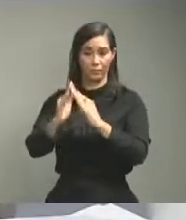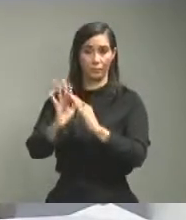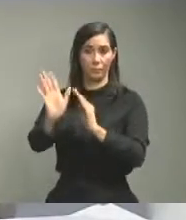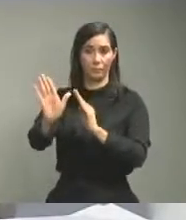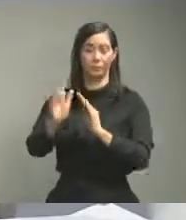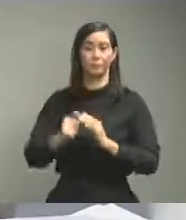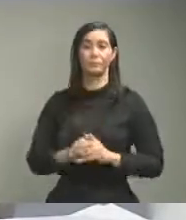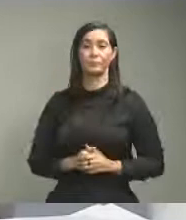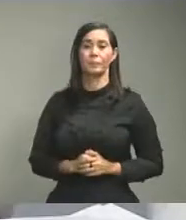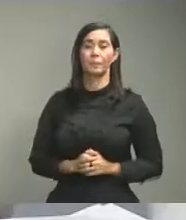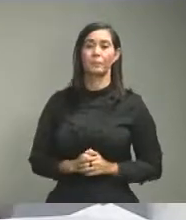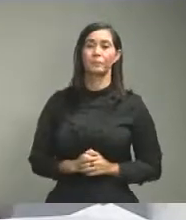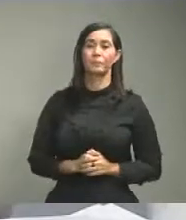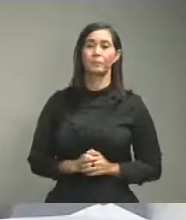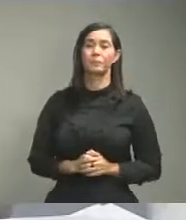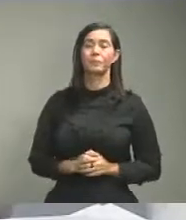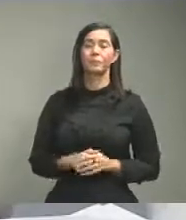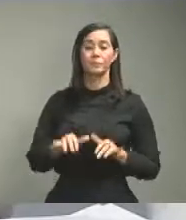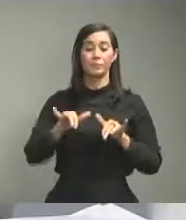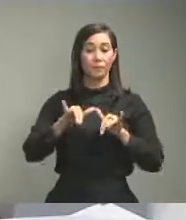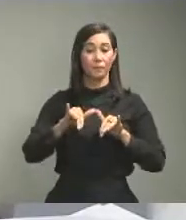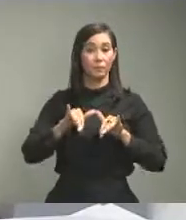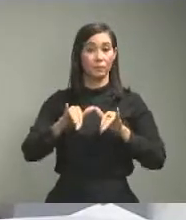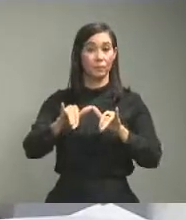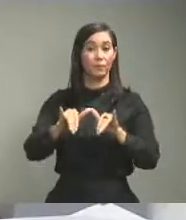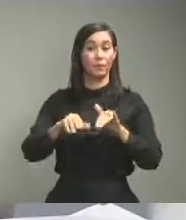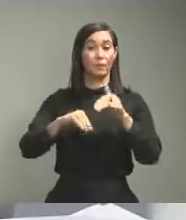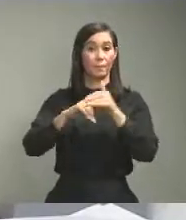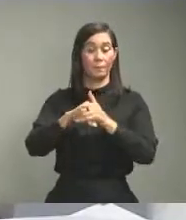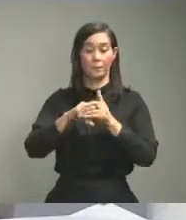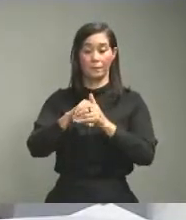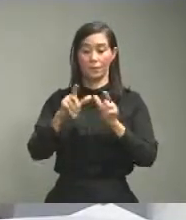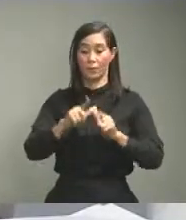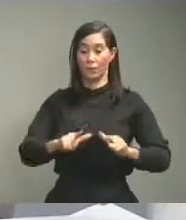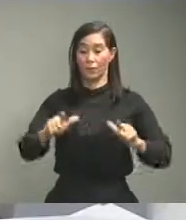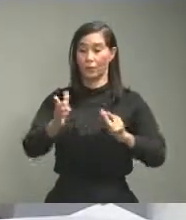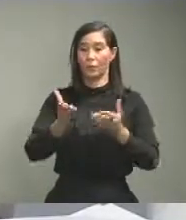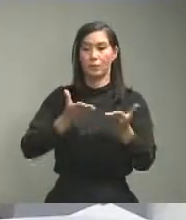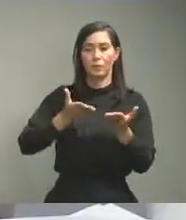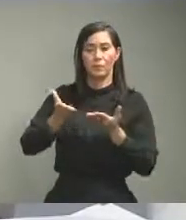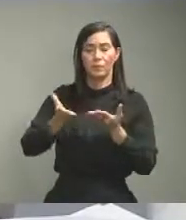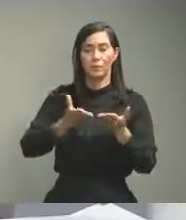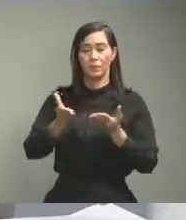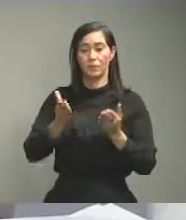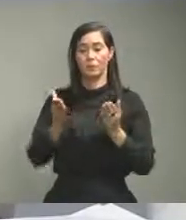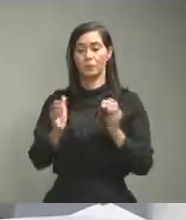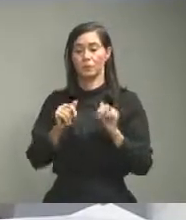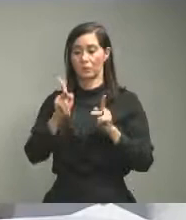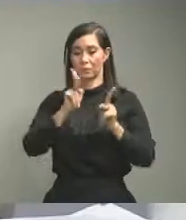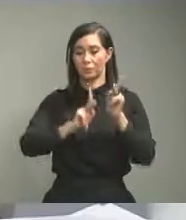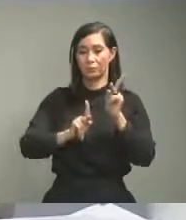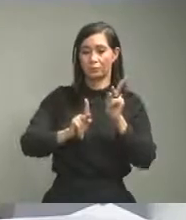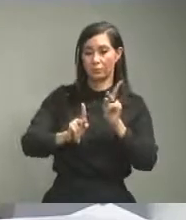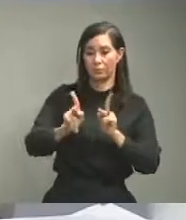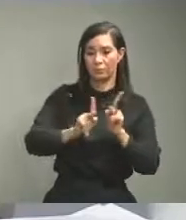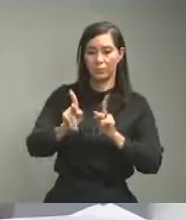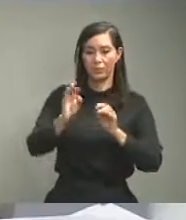a los supermercados bancos y otros espacios que ofrecen servicios directos a la población